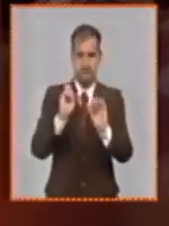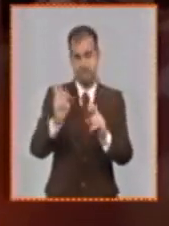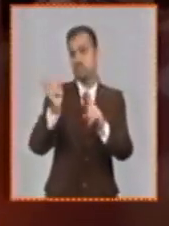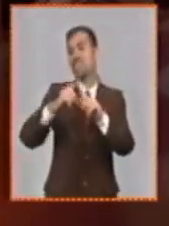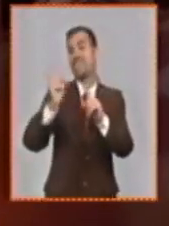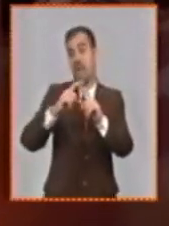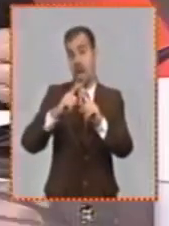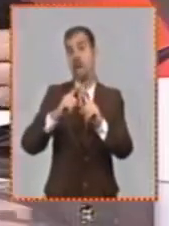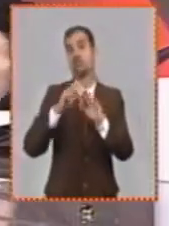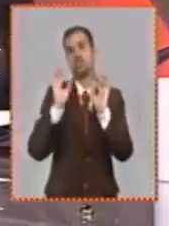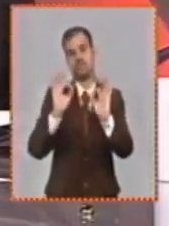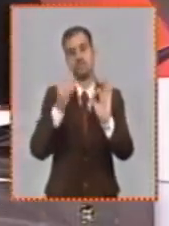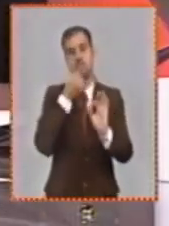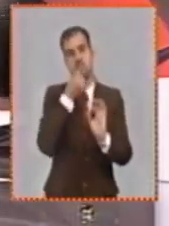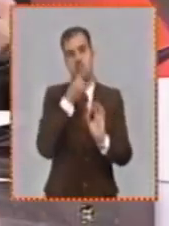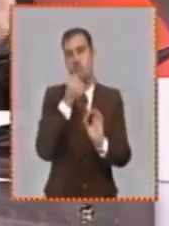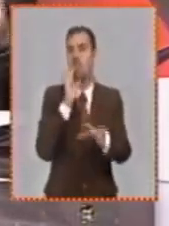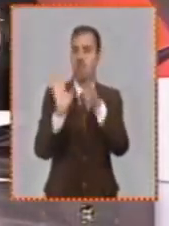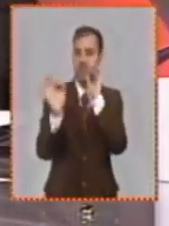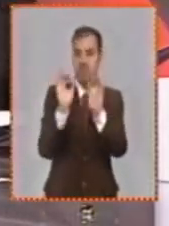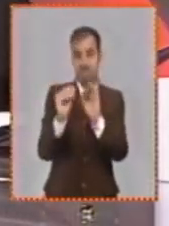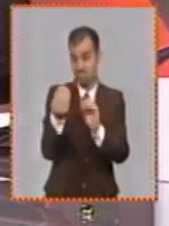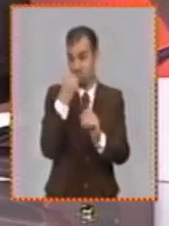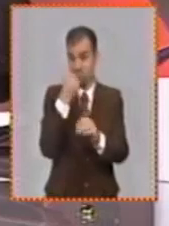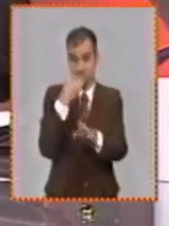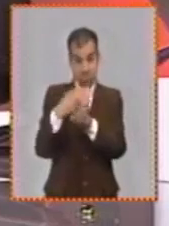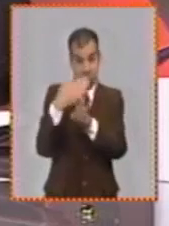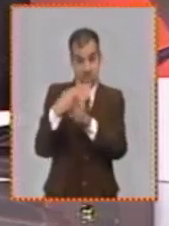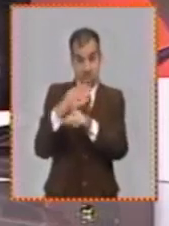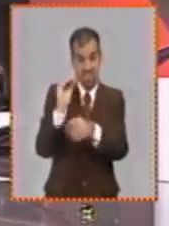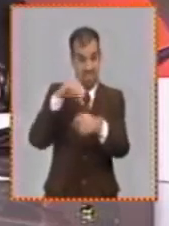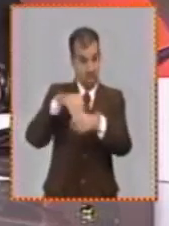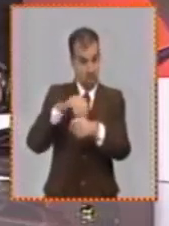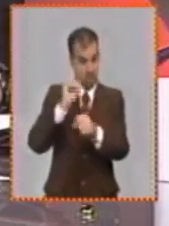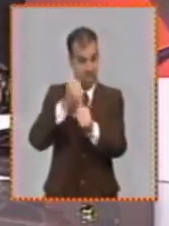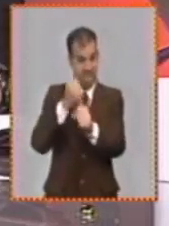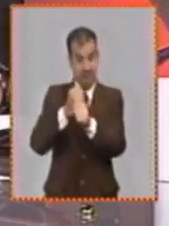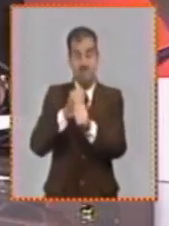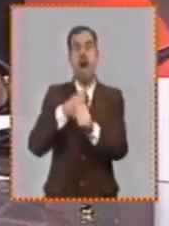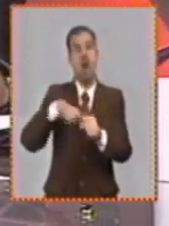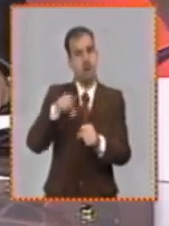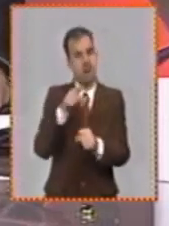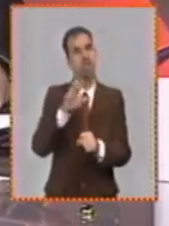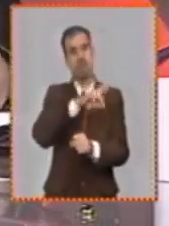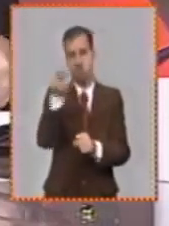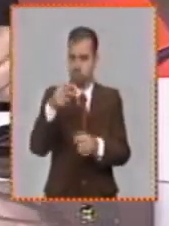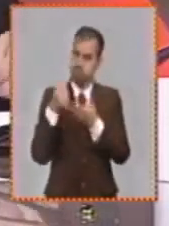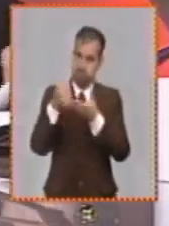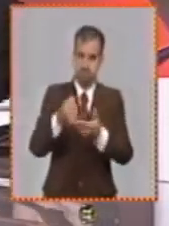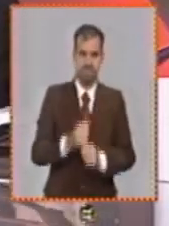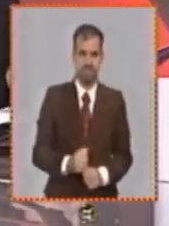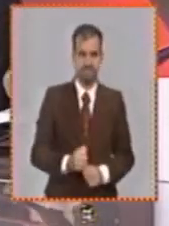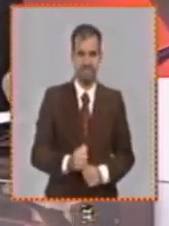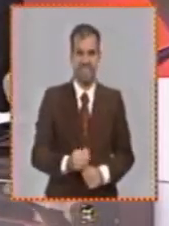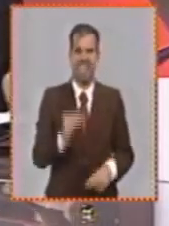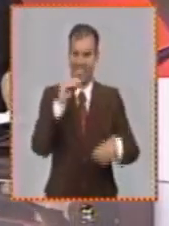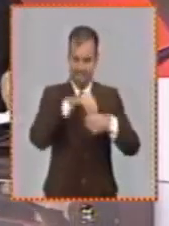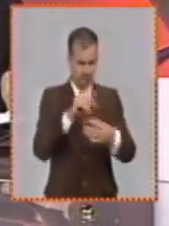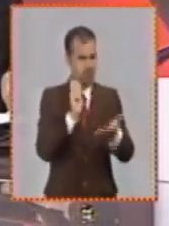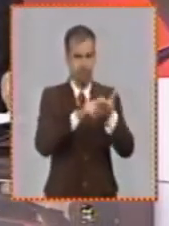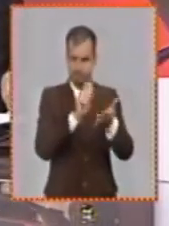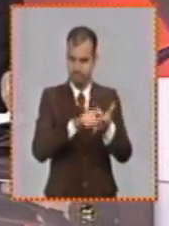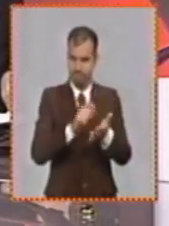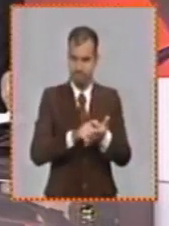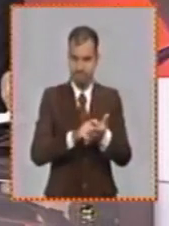movimiento sindical en la revolución el comedor obrero es fruto de la revolución eso y como se dice está incluido en la canasta básica hasta